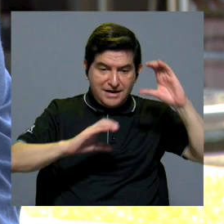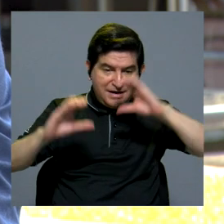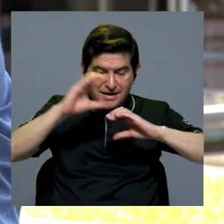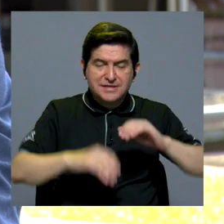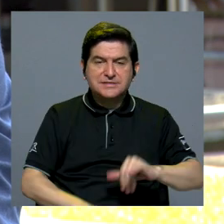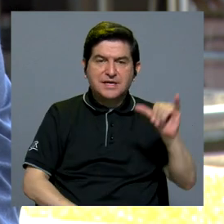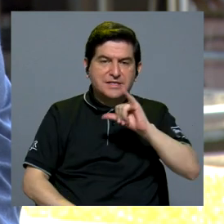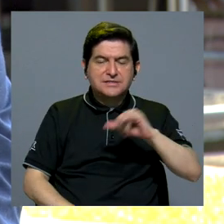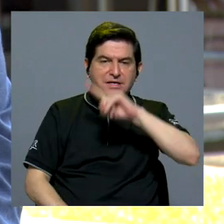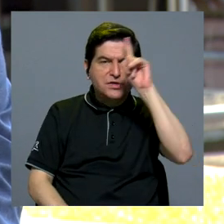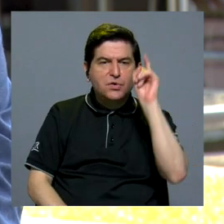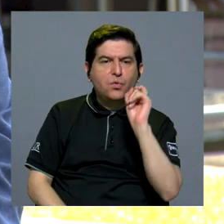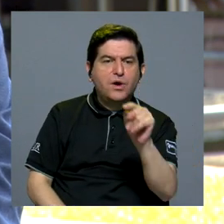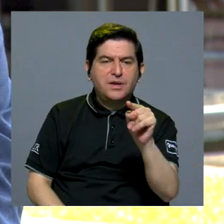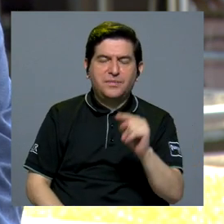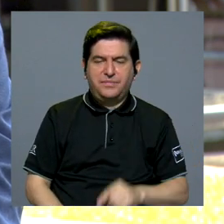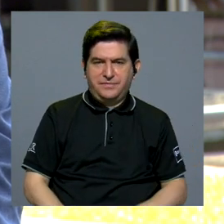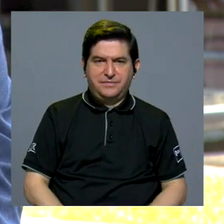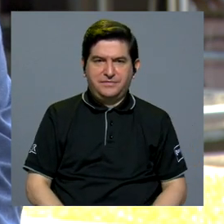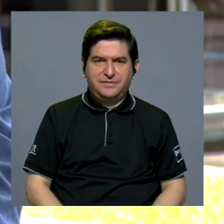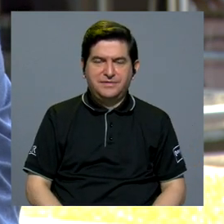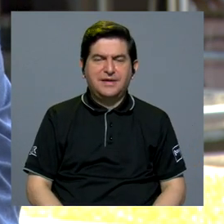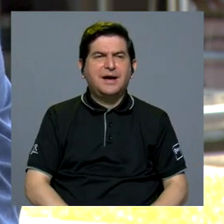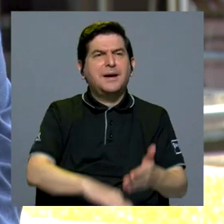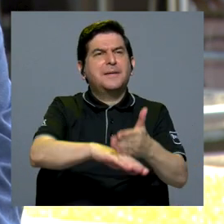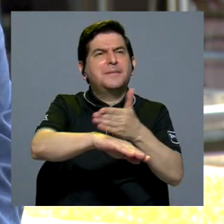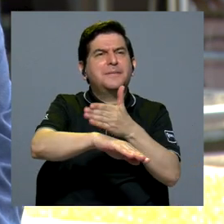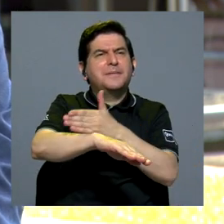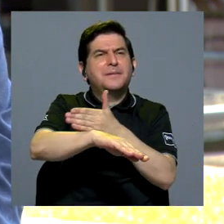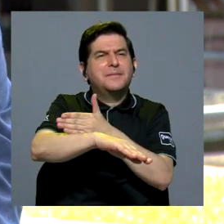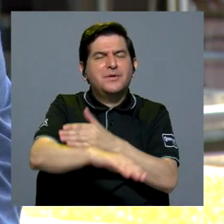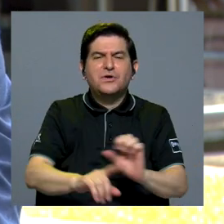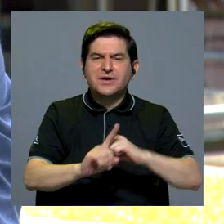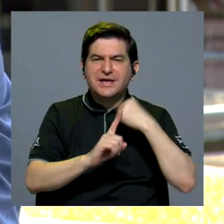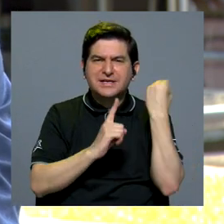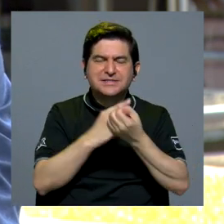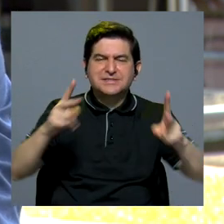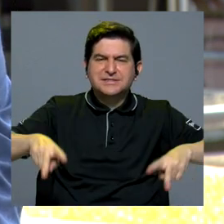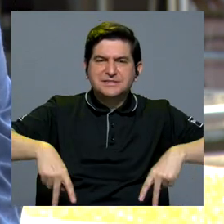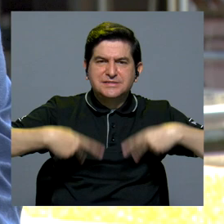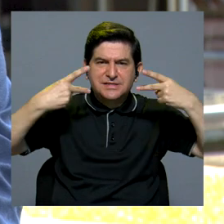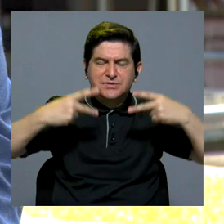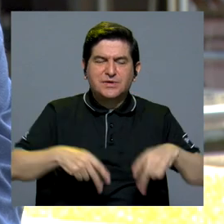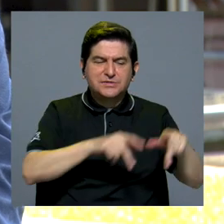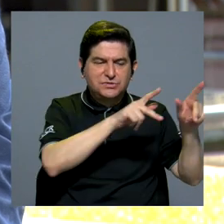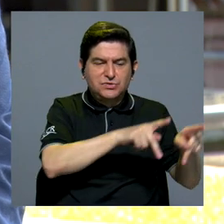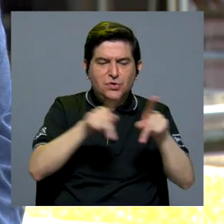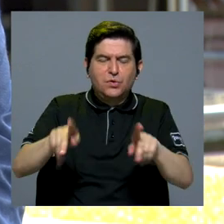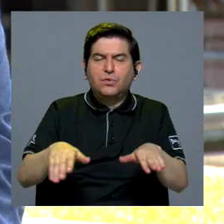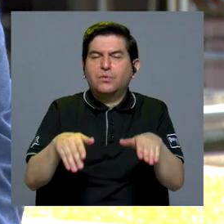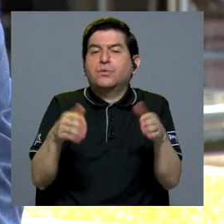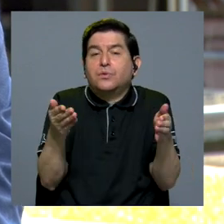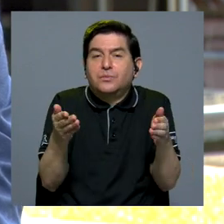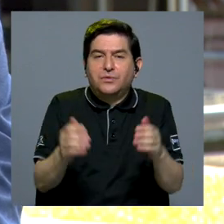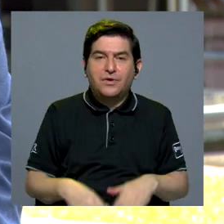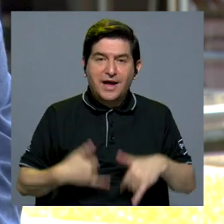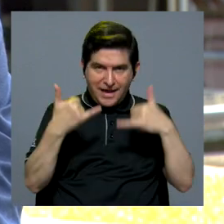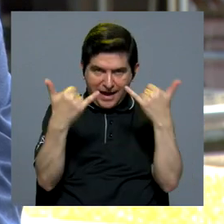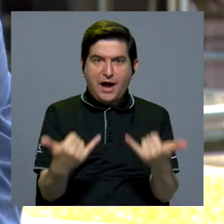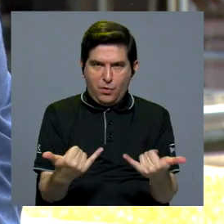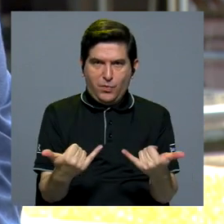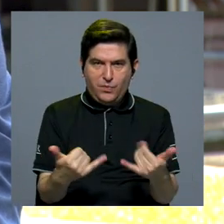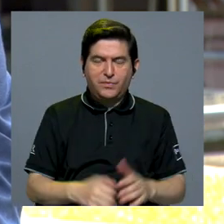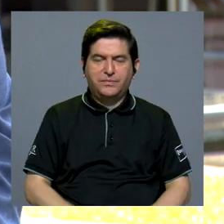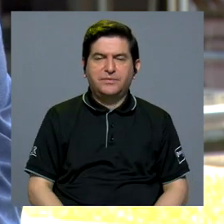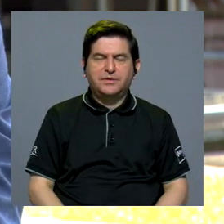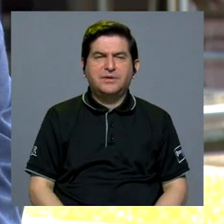pertenece a la misma pregunta de cómo mejorar la situación de vida de los seres humanos y ahora,